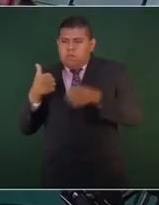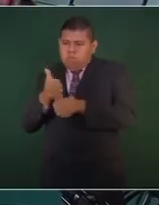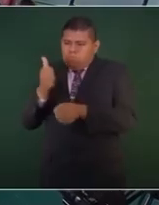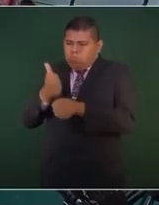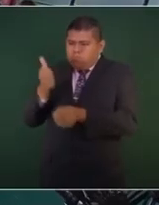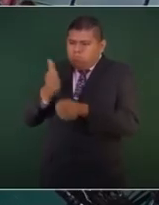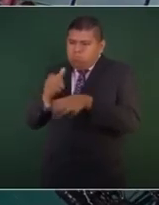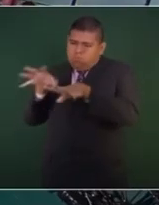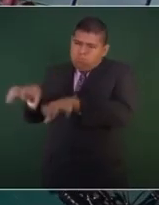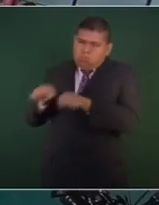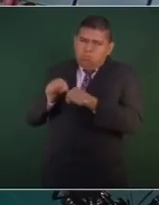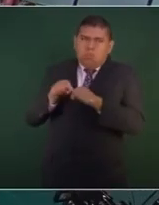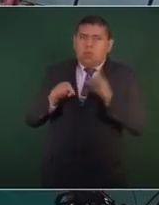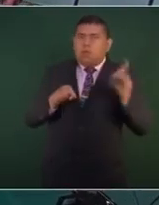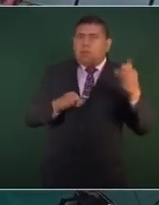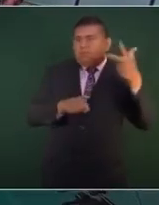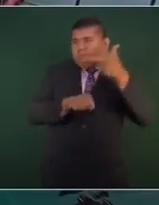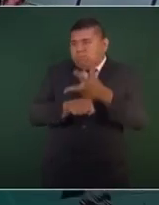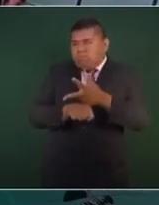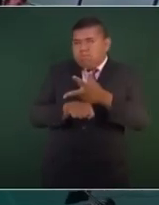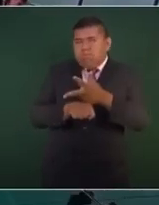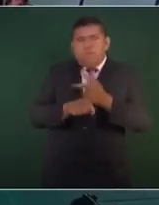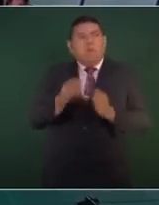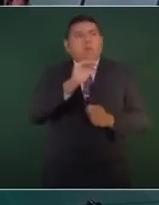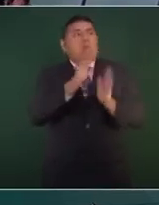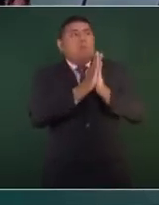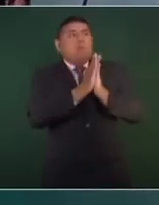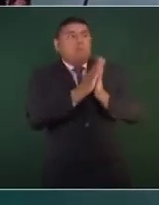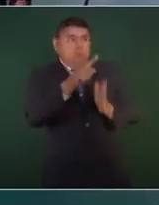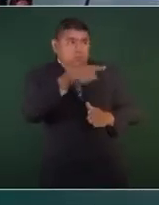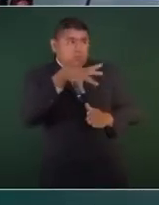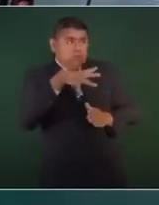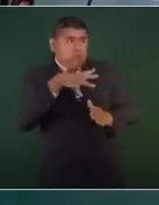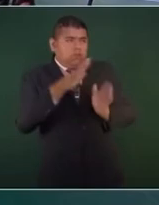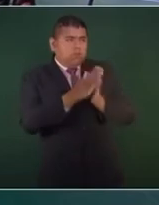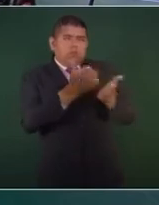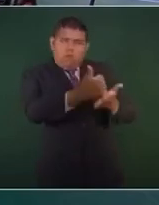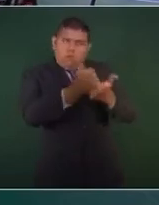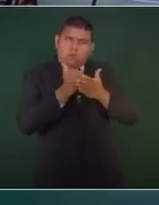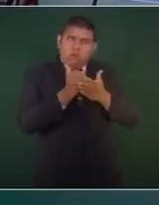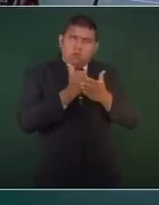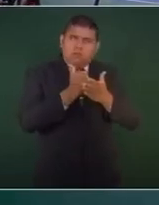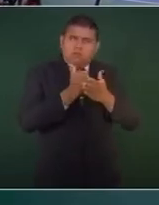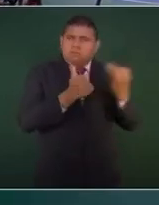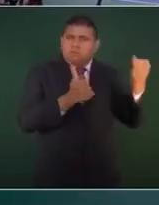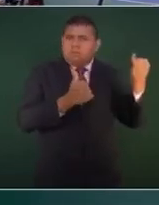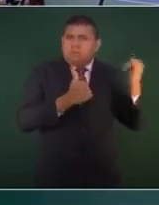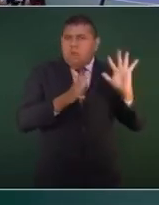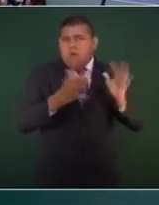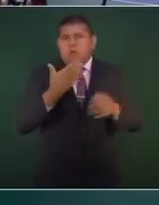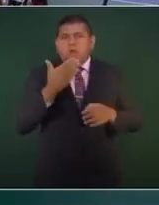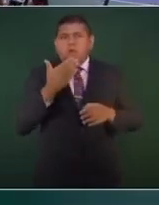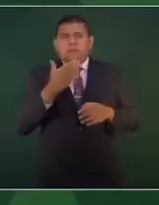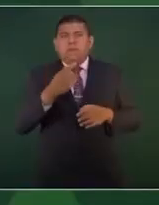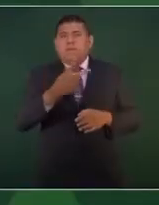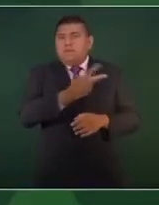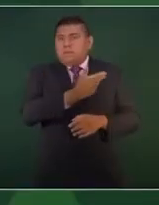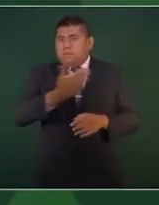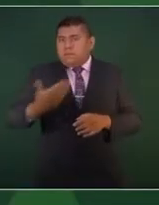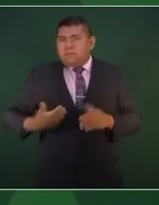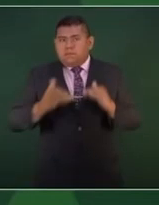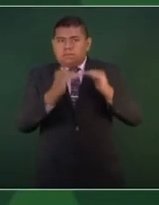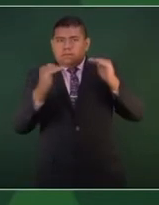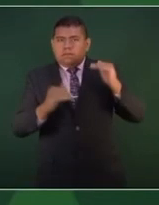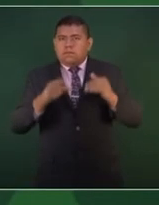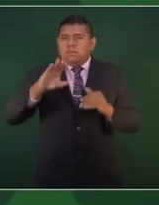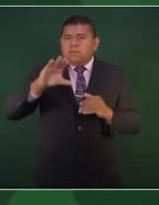les solicitamos la cooperación. Le pedí a la vicepresidenta